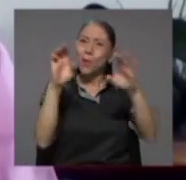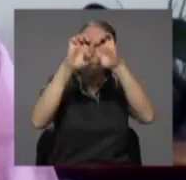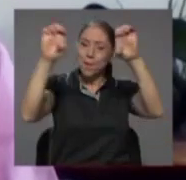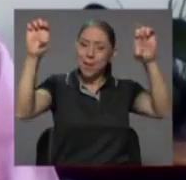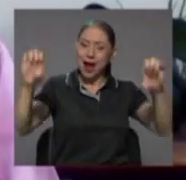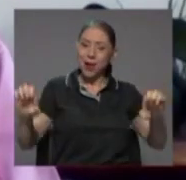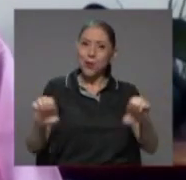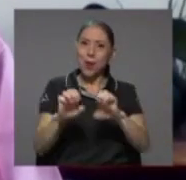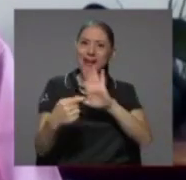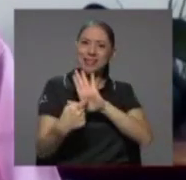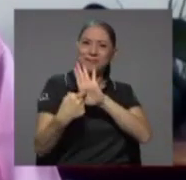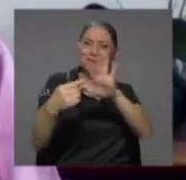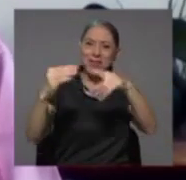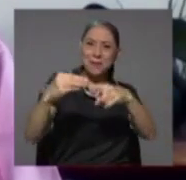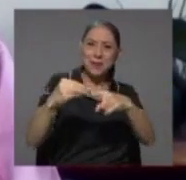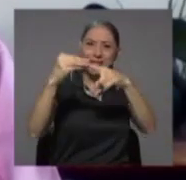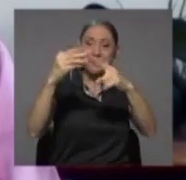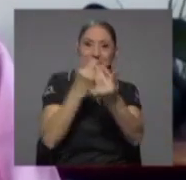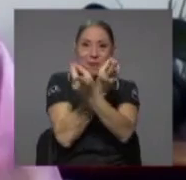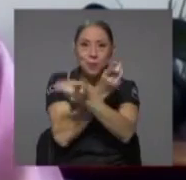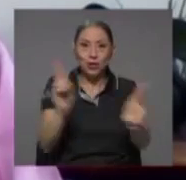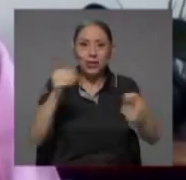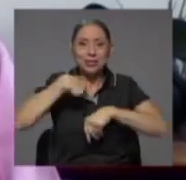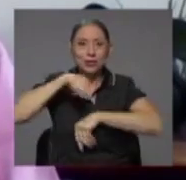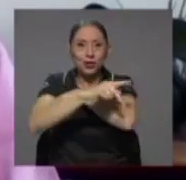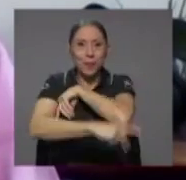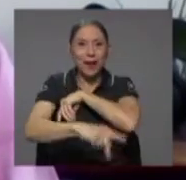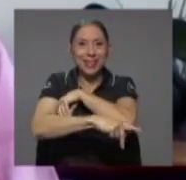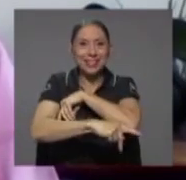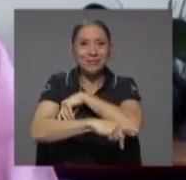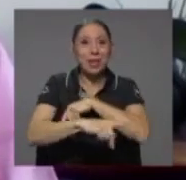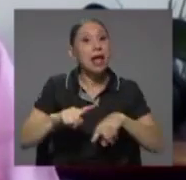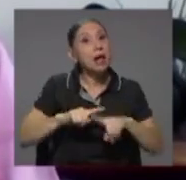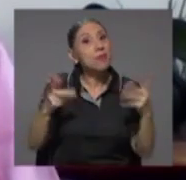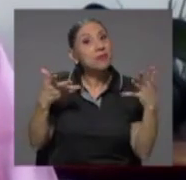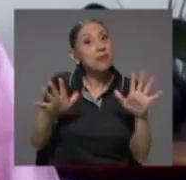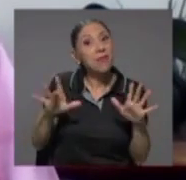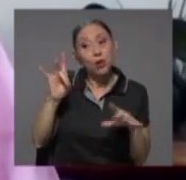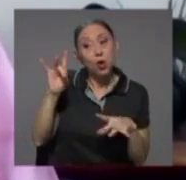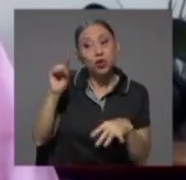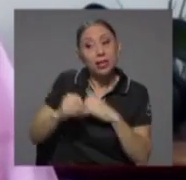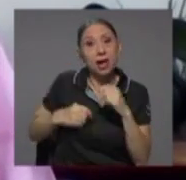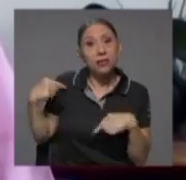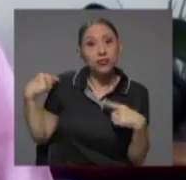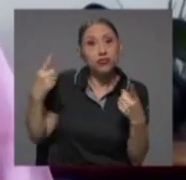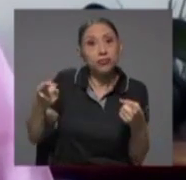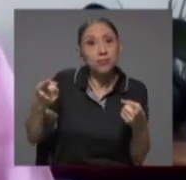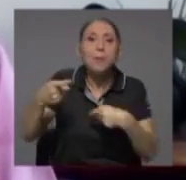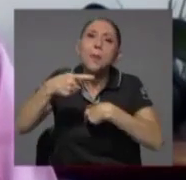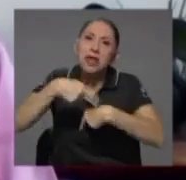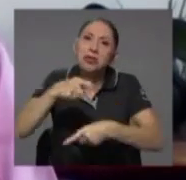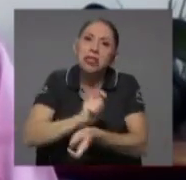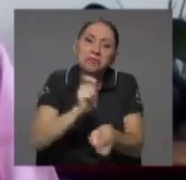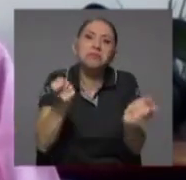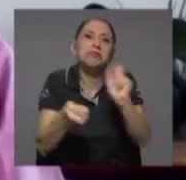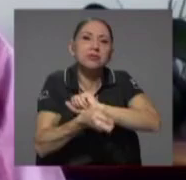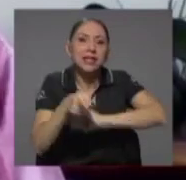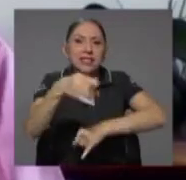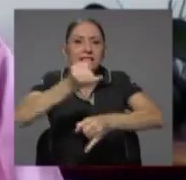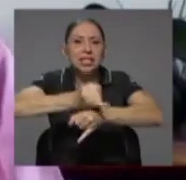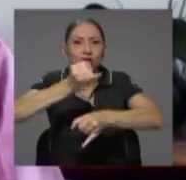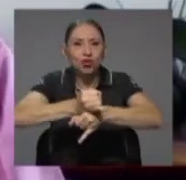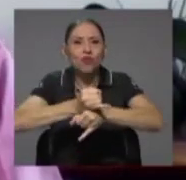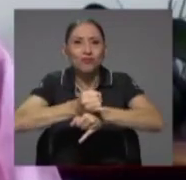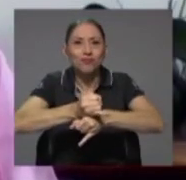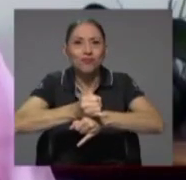democracia en nuestro país pero que llegó un momento después de 80 años de hacer una transformación de esa institución en la